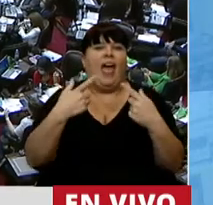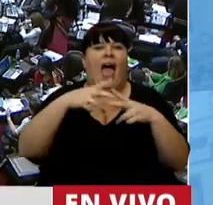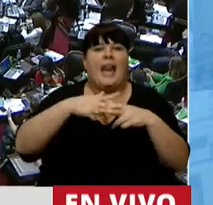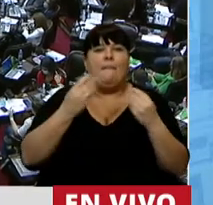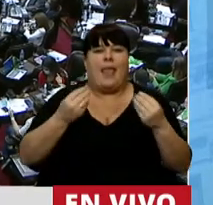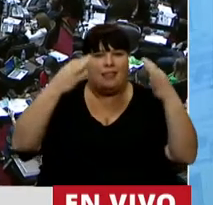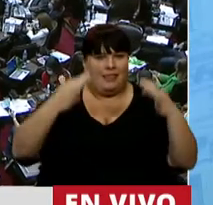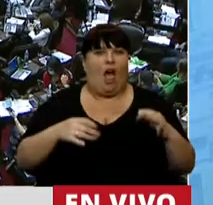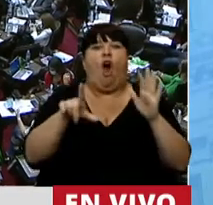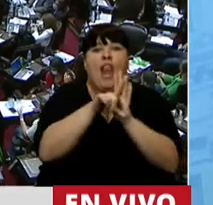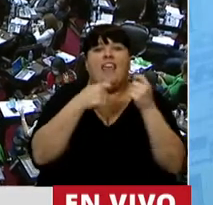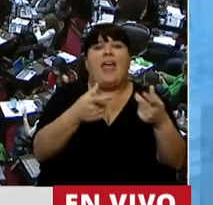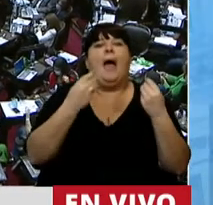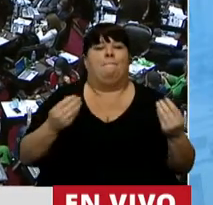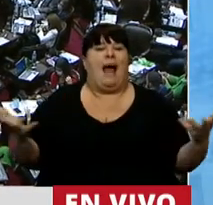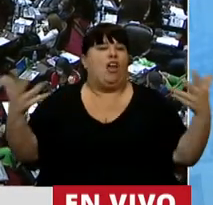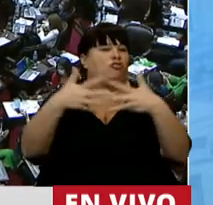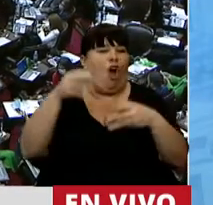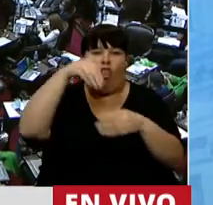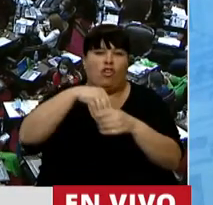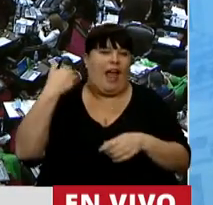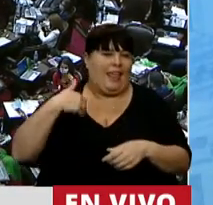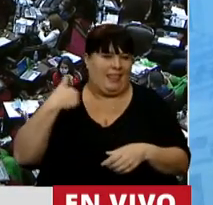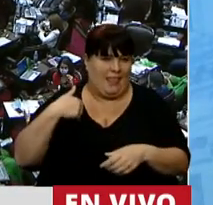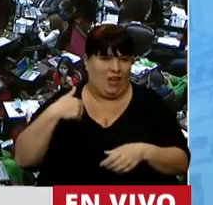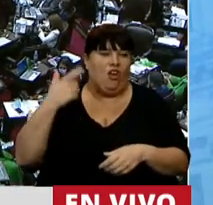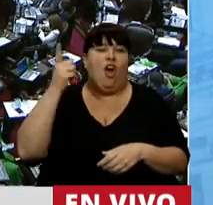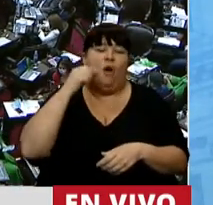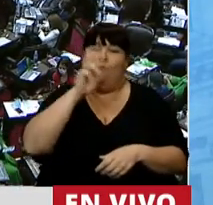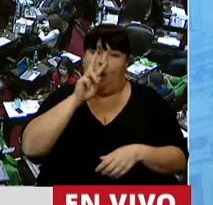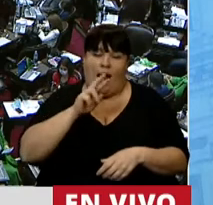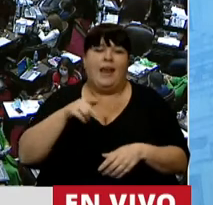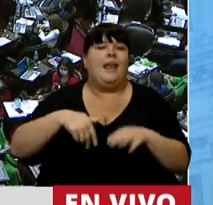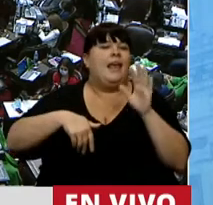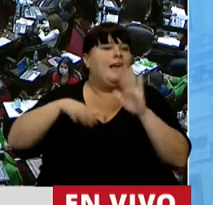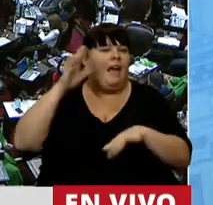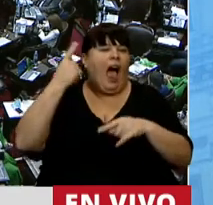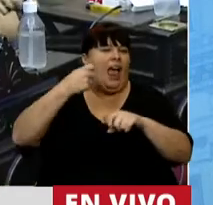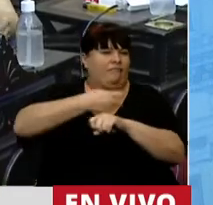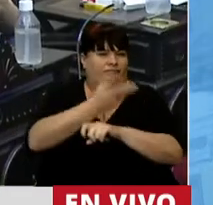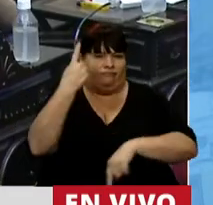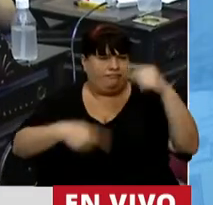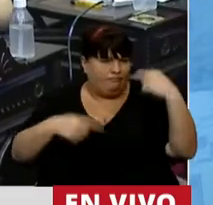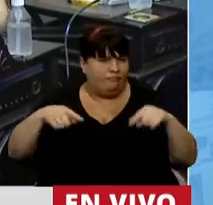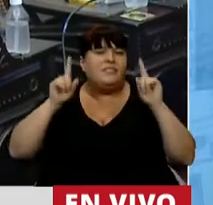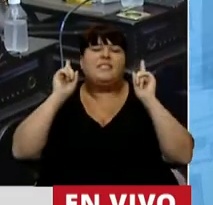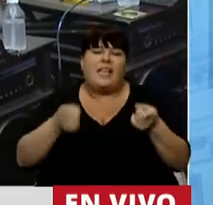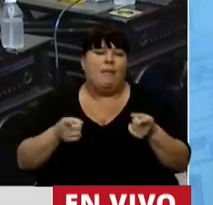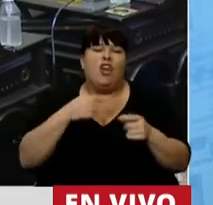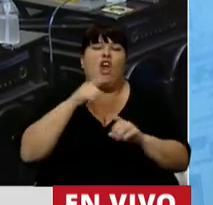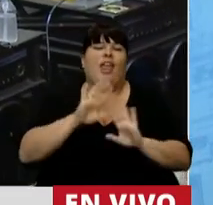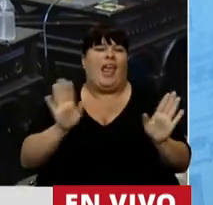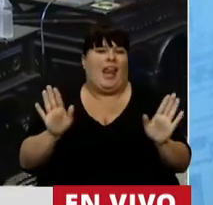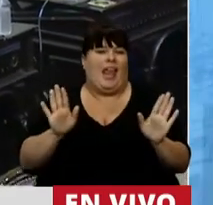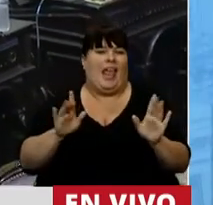herramientas legales necesarias para integrar a todos los argentinos y las argentinas en su gran diversidad y donde no haya